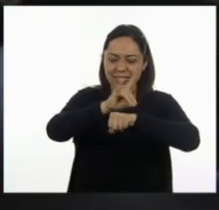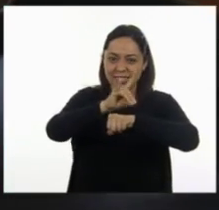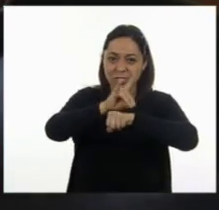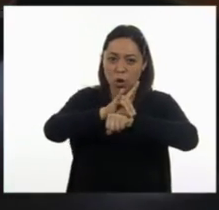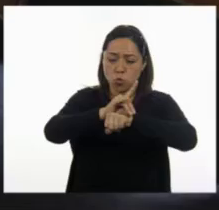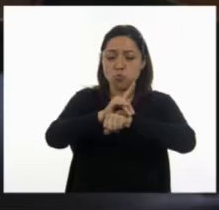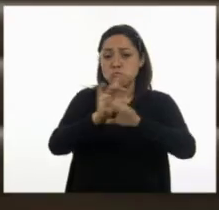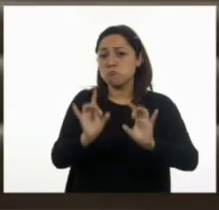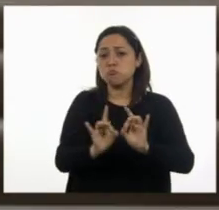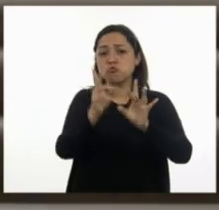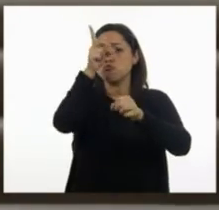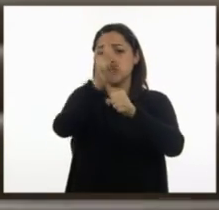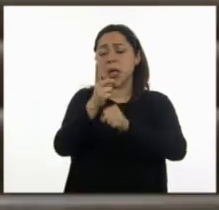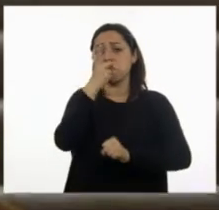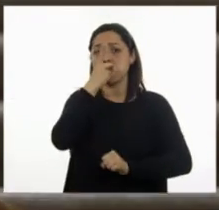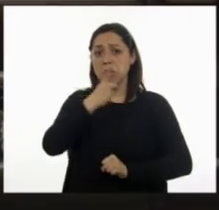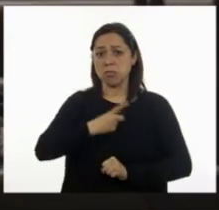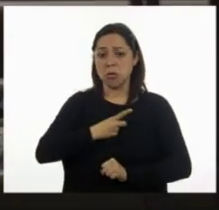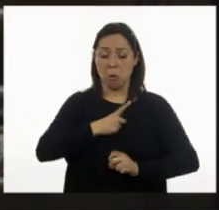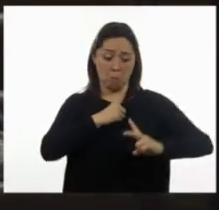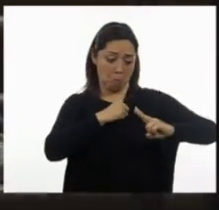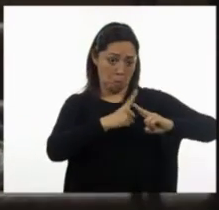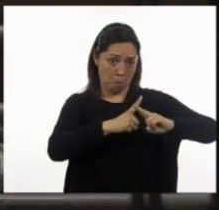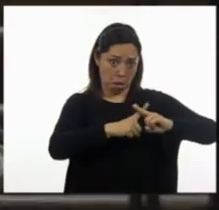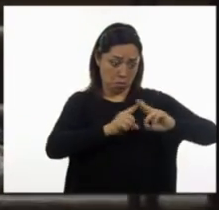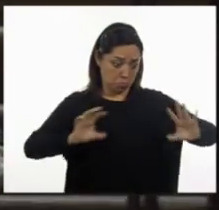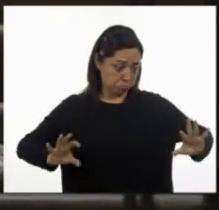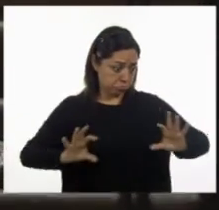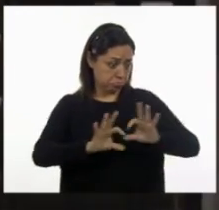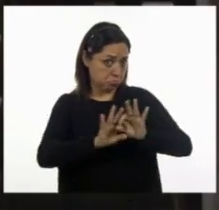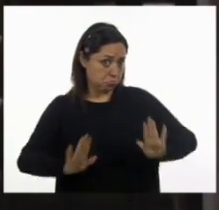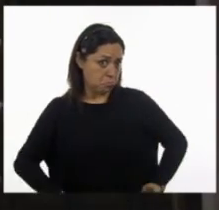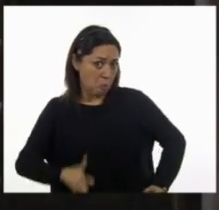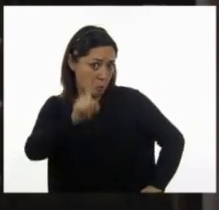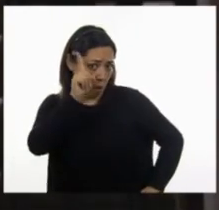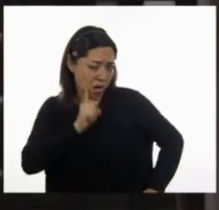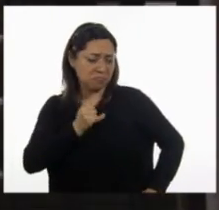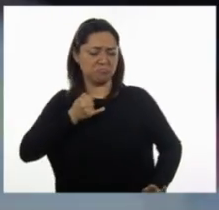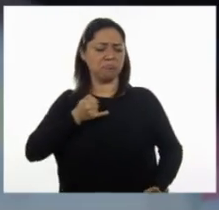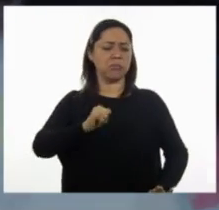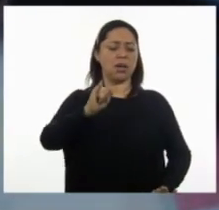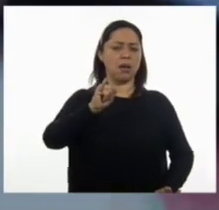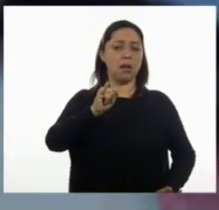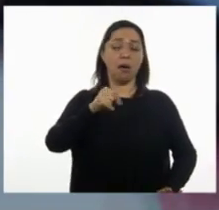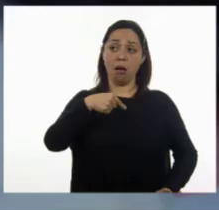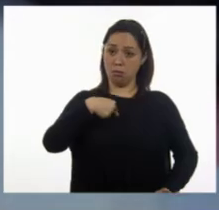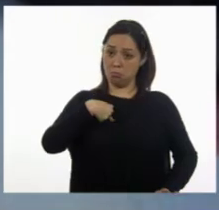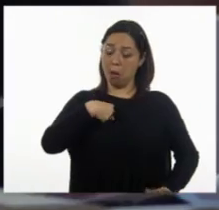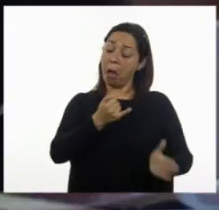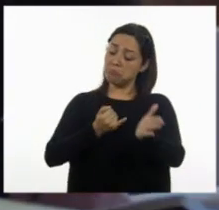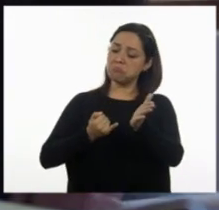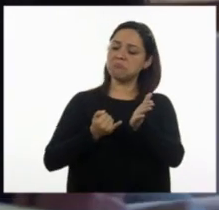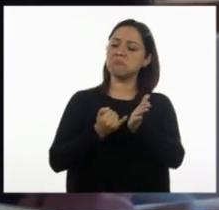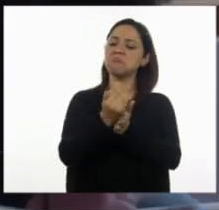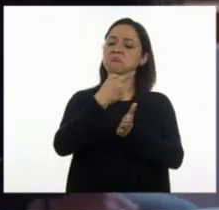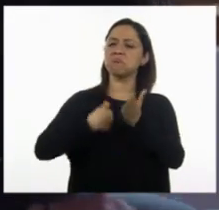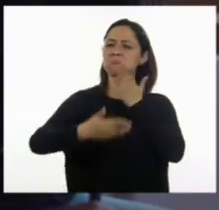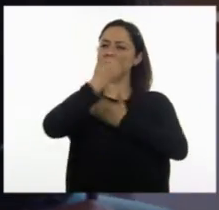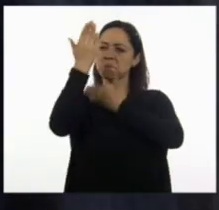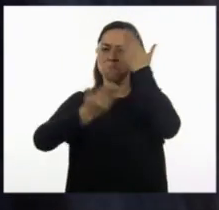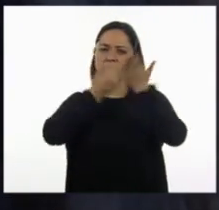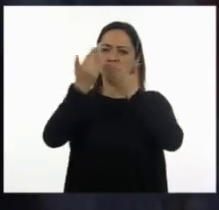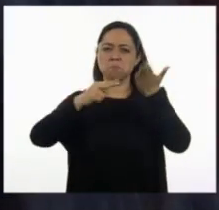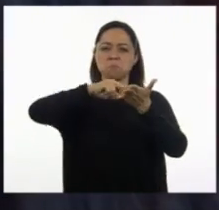Un día alguien me dijo, las matemáticas no son para mujeres. Así que decidí estudiar Ingeniería en